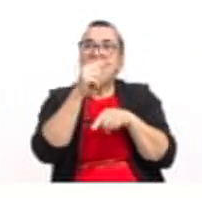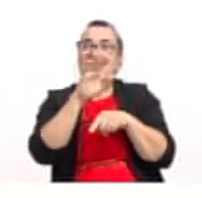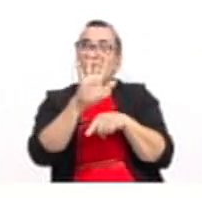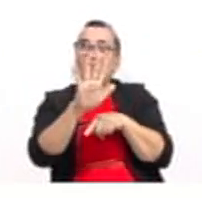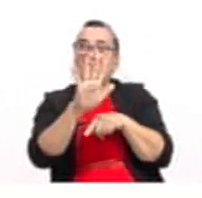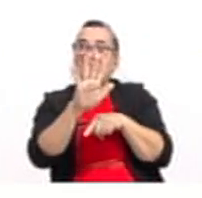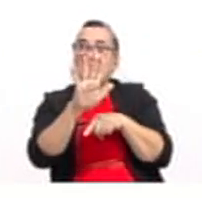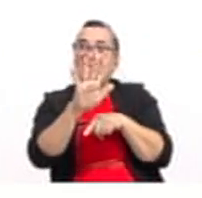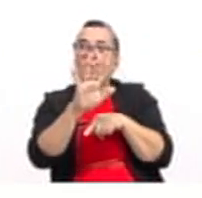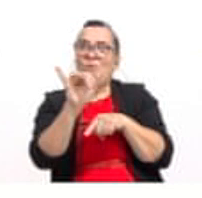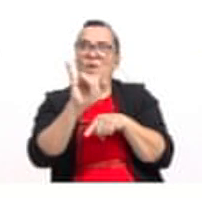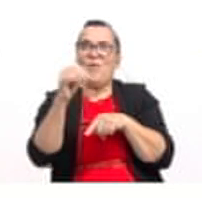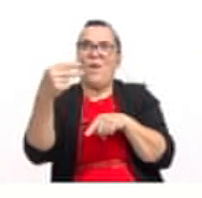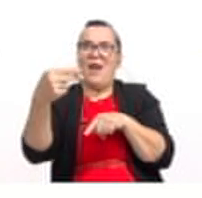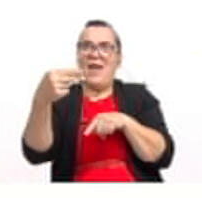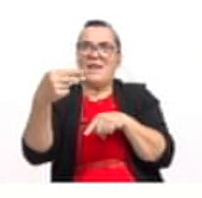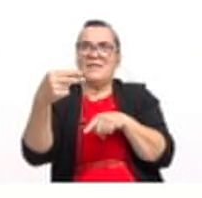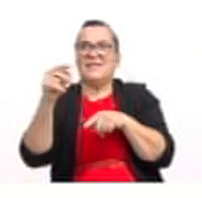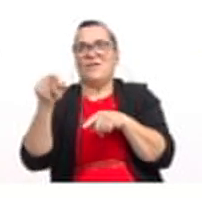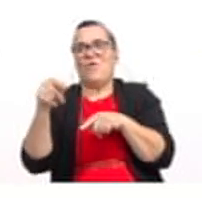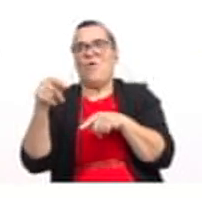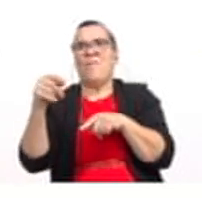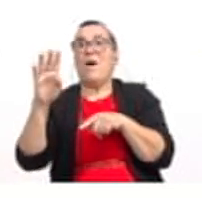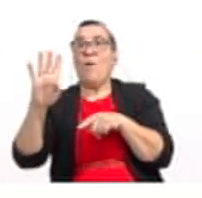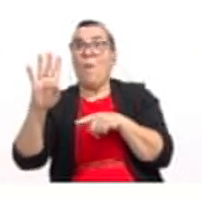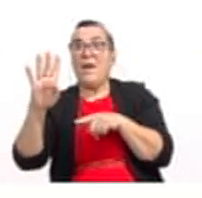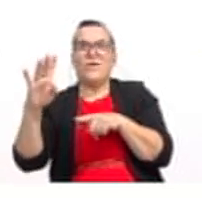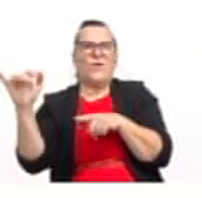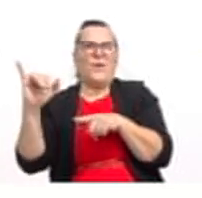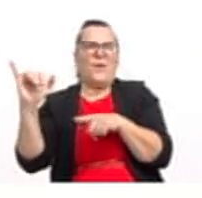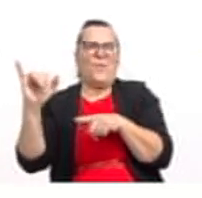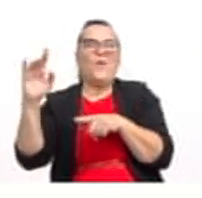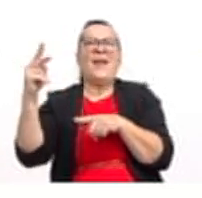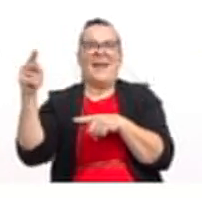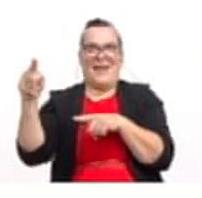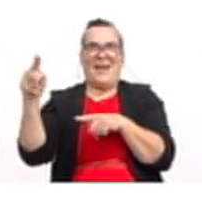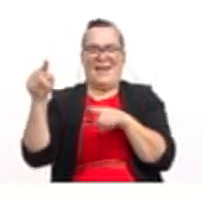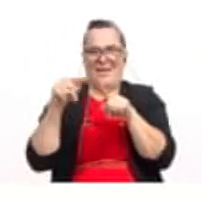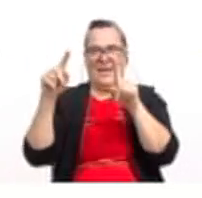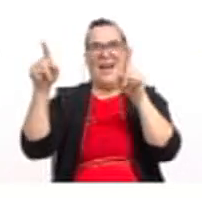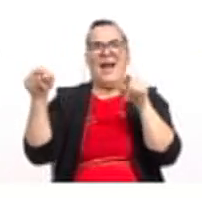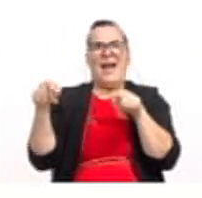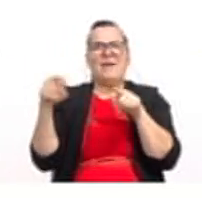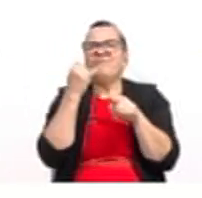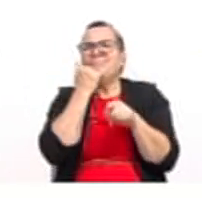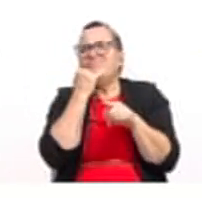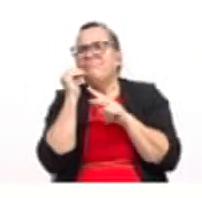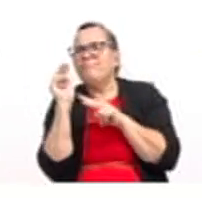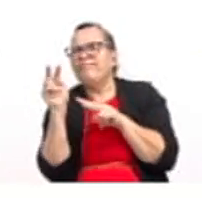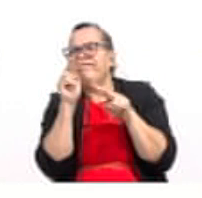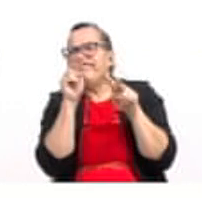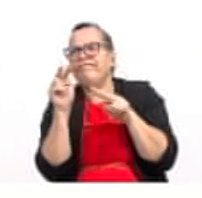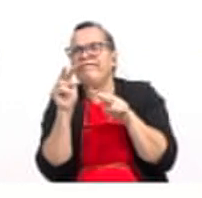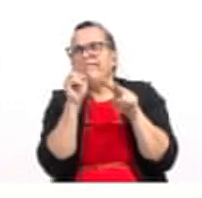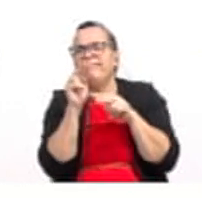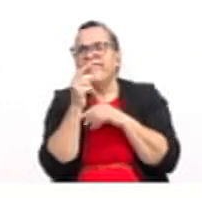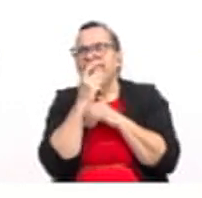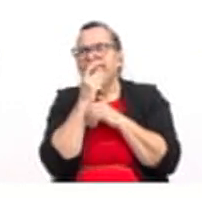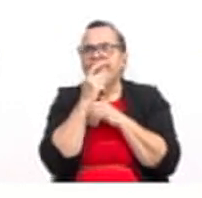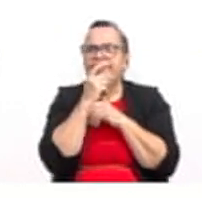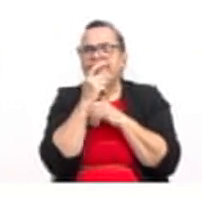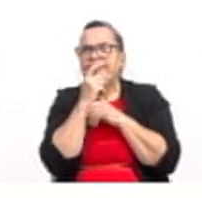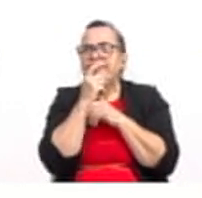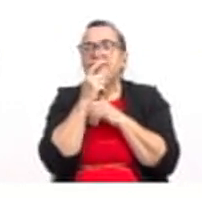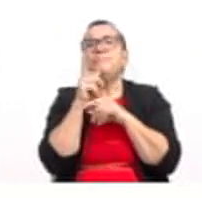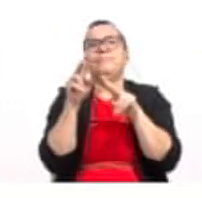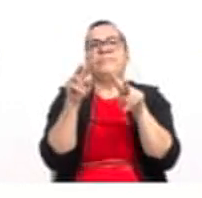valor de h. ¿Lo ven? Y que 4 es el valor de k. ¿Qué más podemos observar en este momento? Podemos